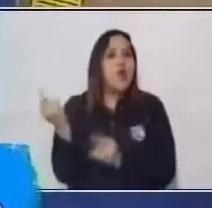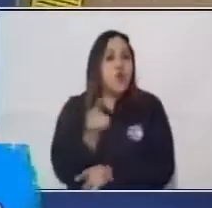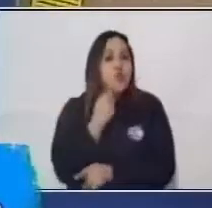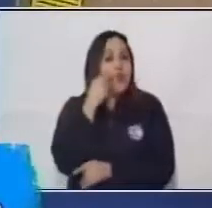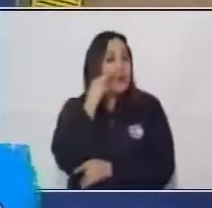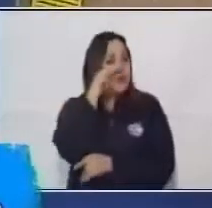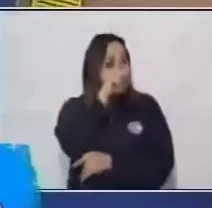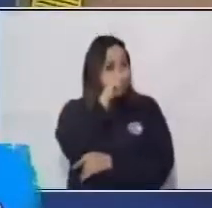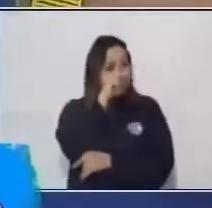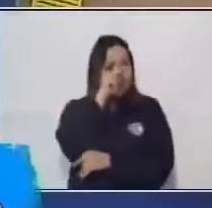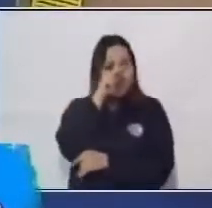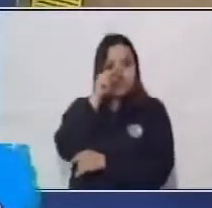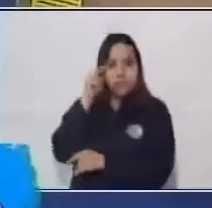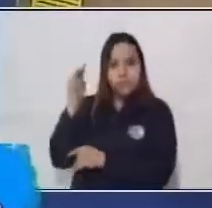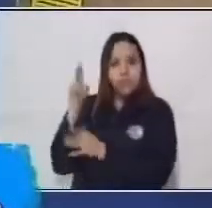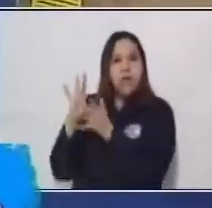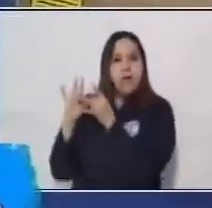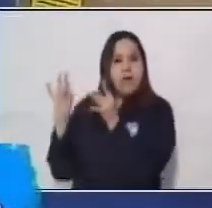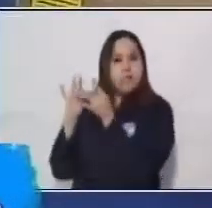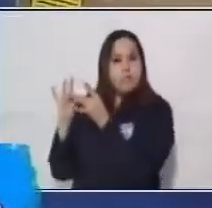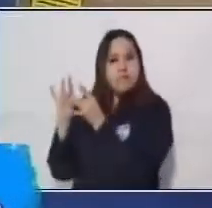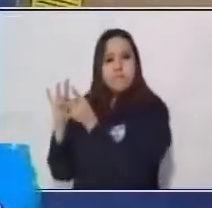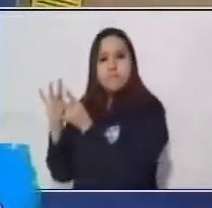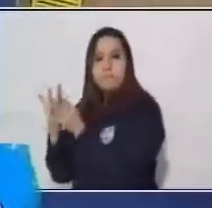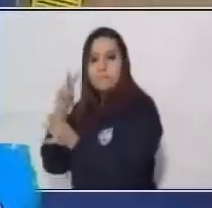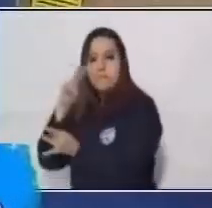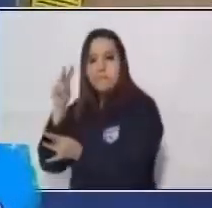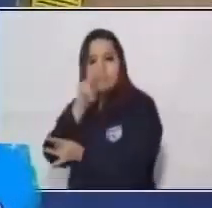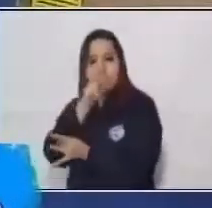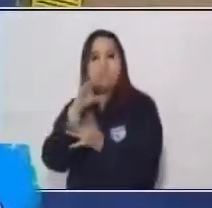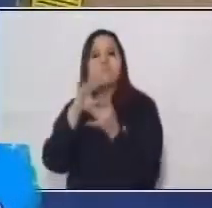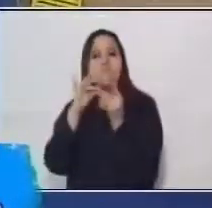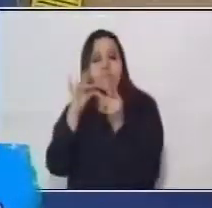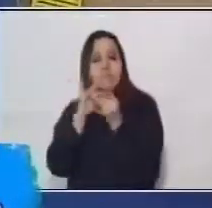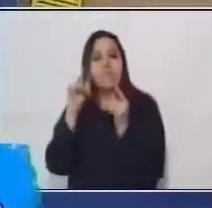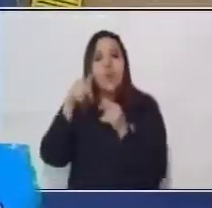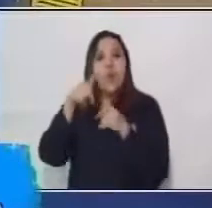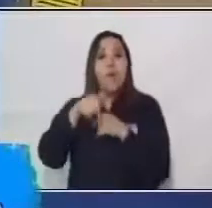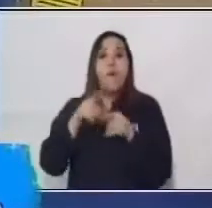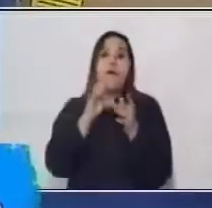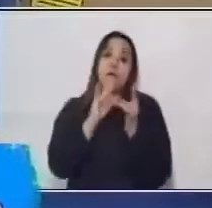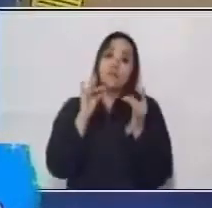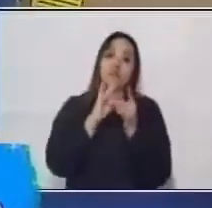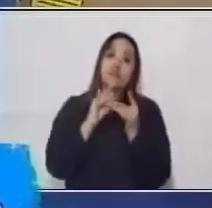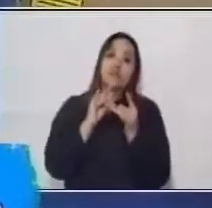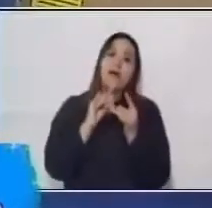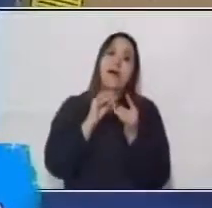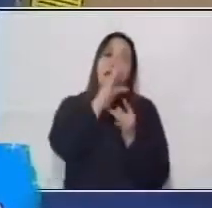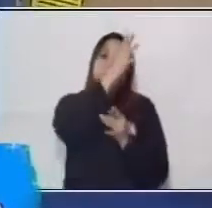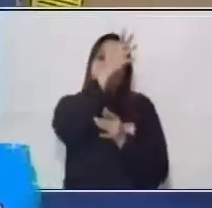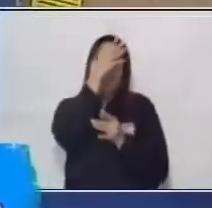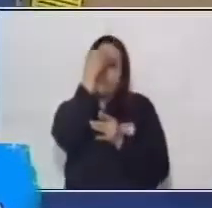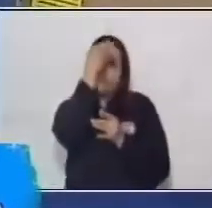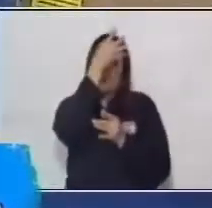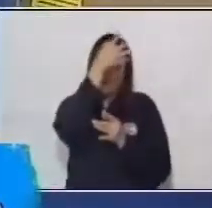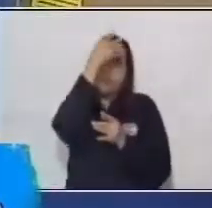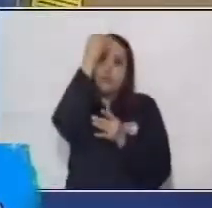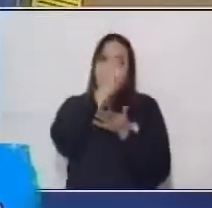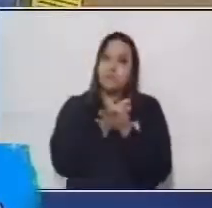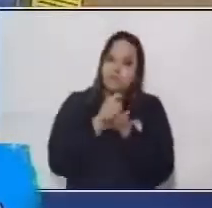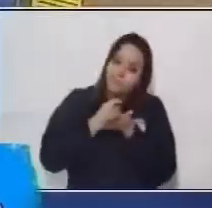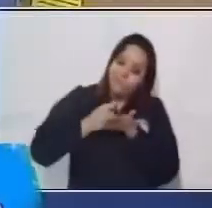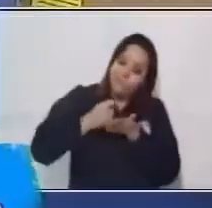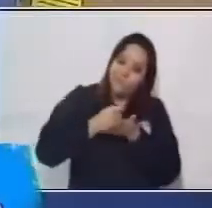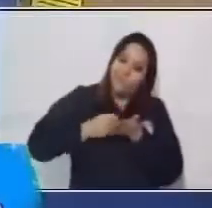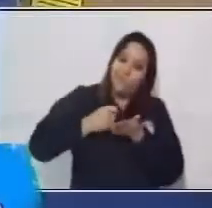que realmente van diciendo lo que va ocurriendo en el instante y lo plasman por escrito. Estos cronistas